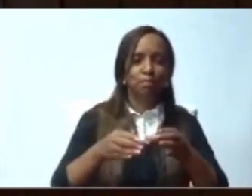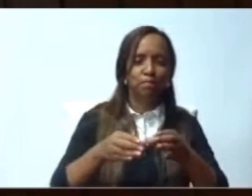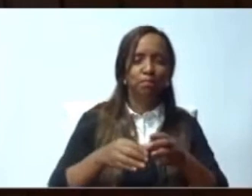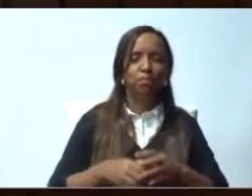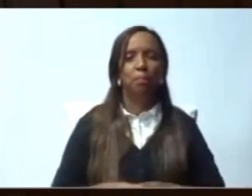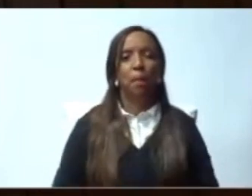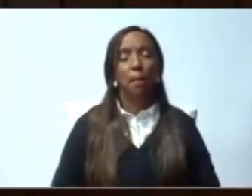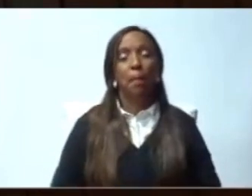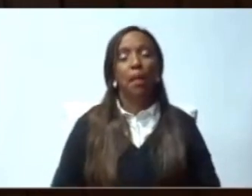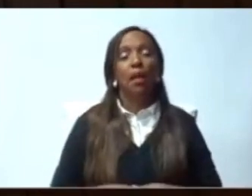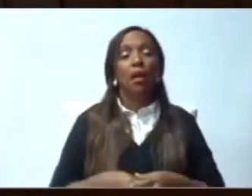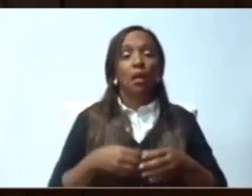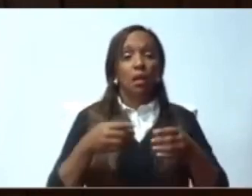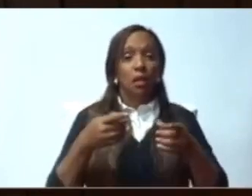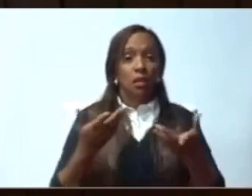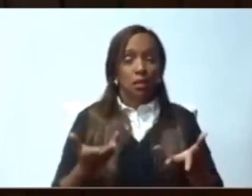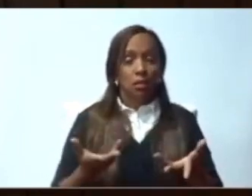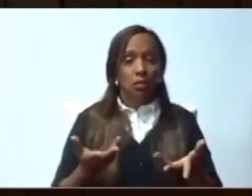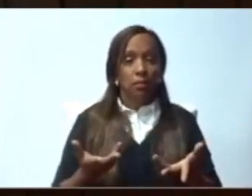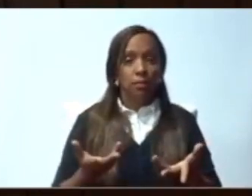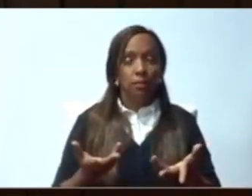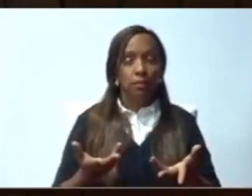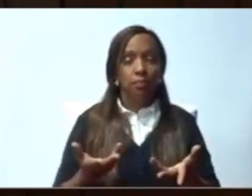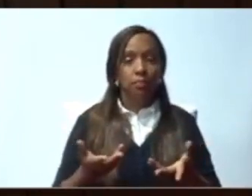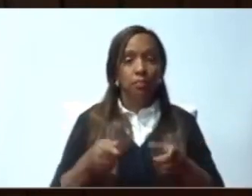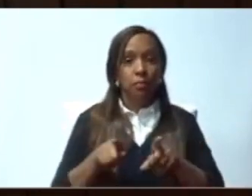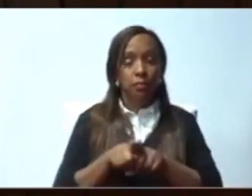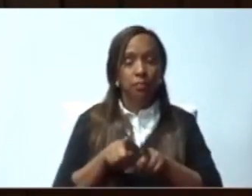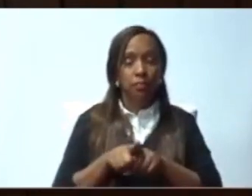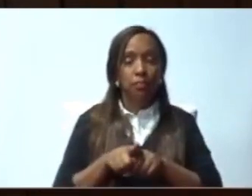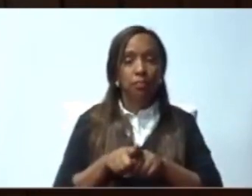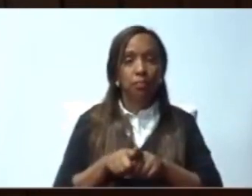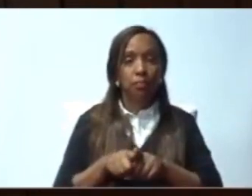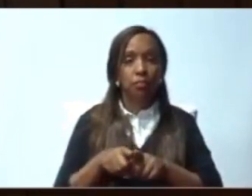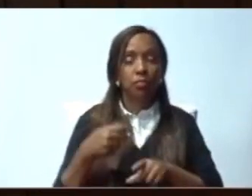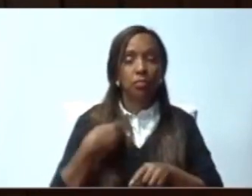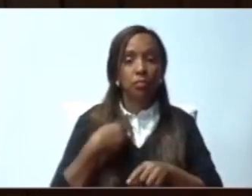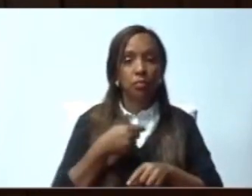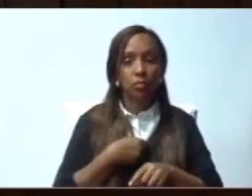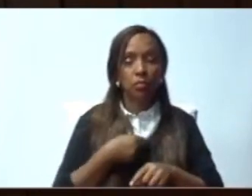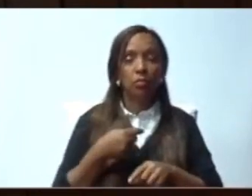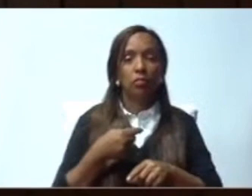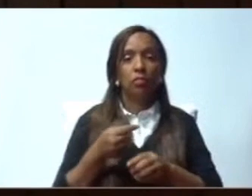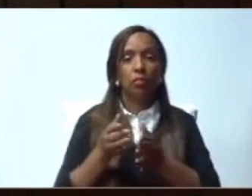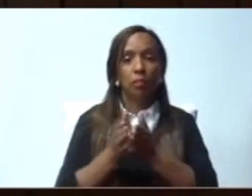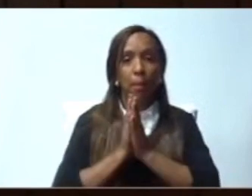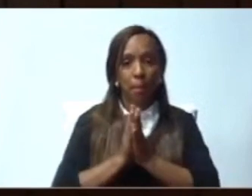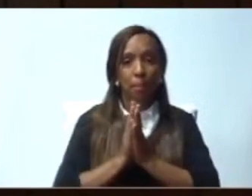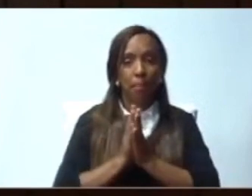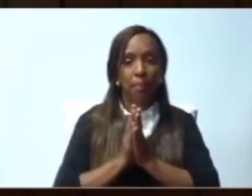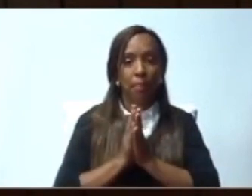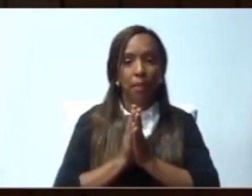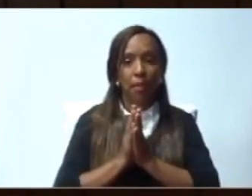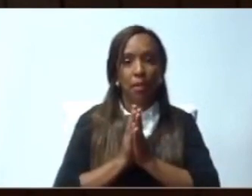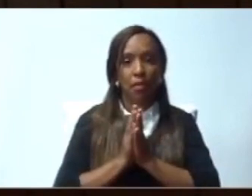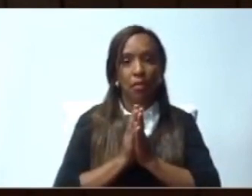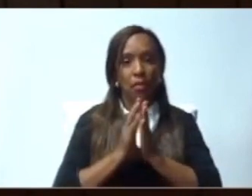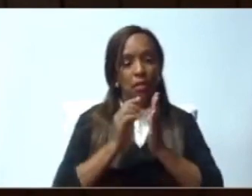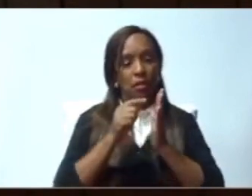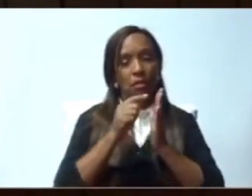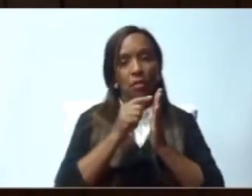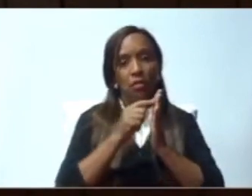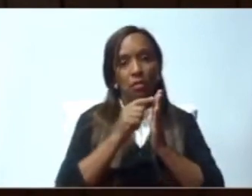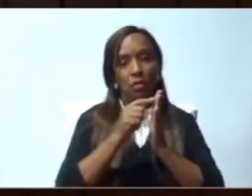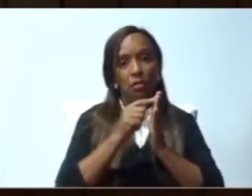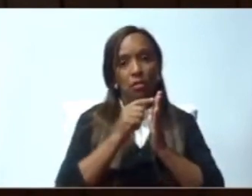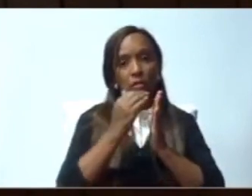modificaciones planteamos, primero, eliminar el dispositivo primero de los nombres 24, 24, a